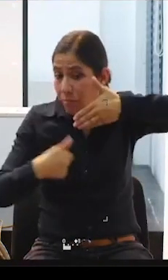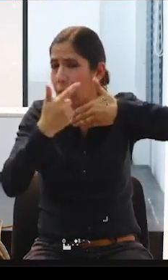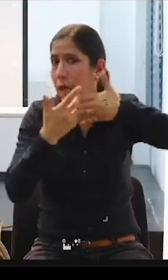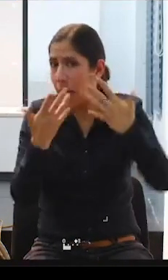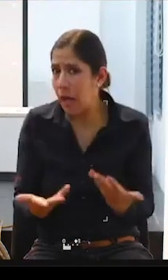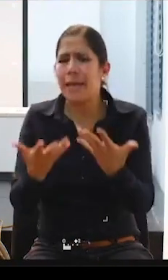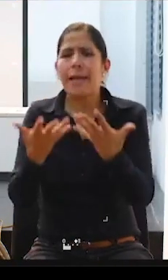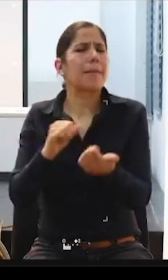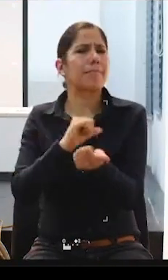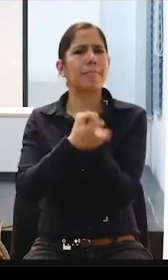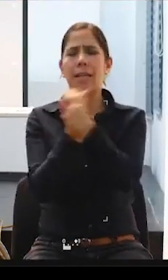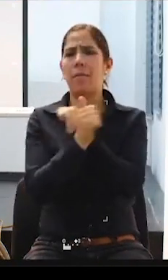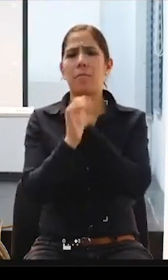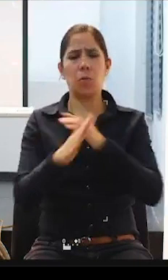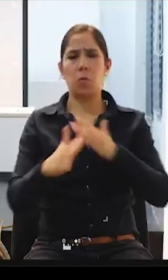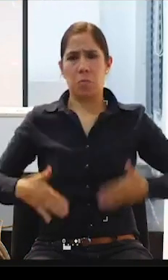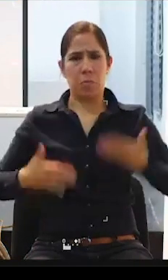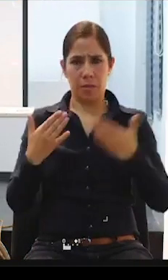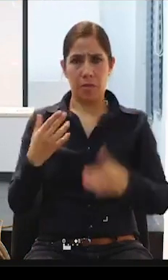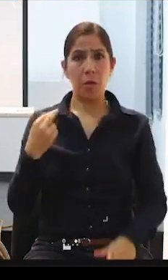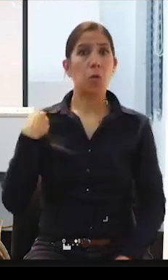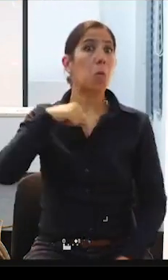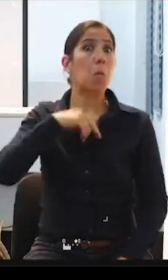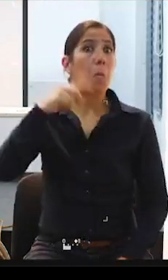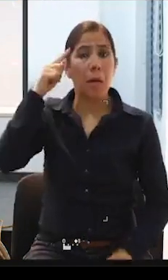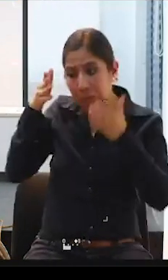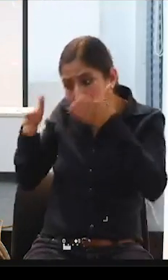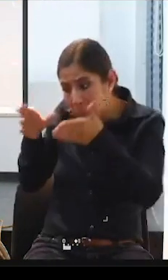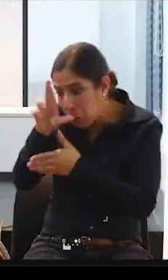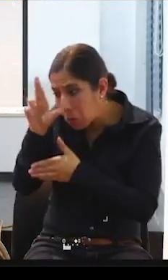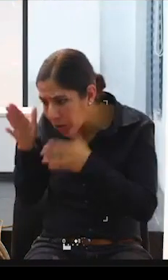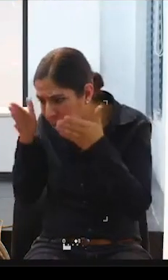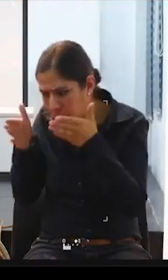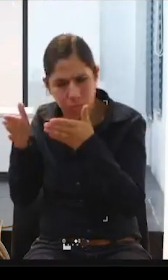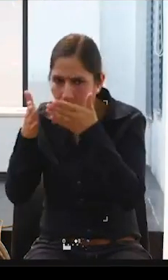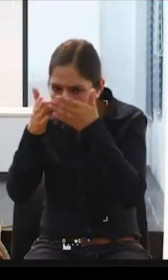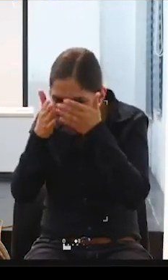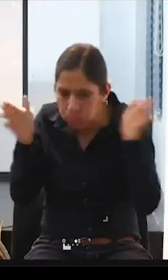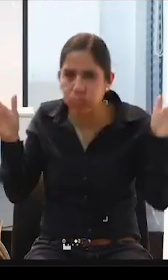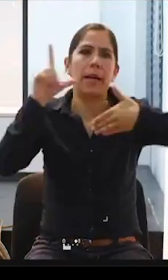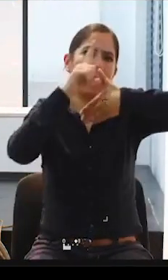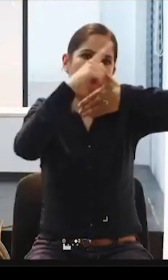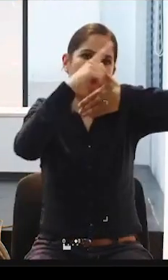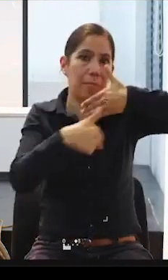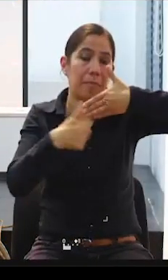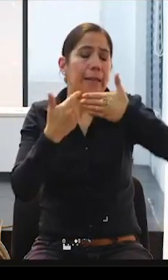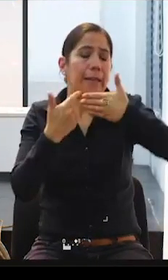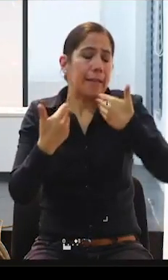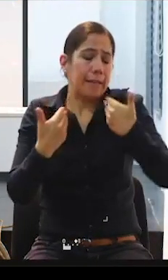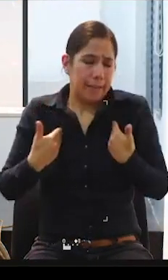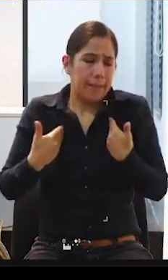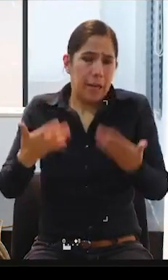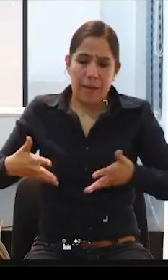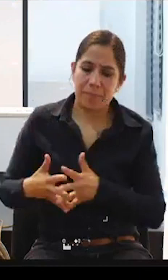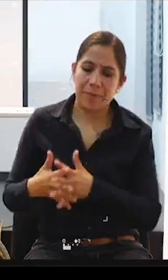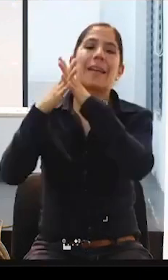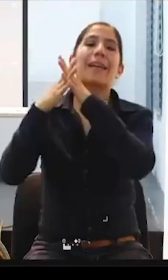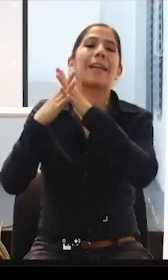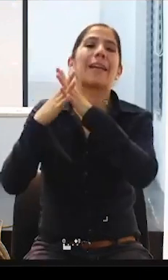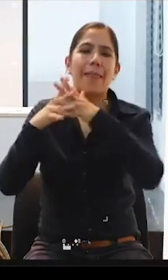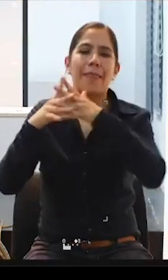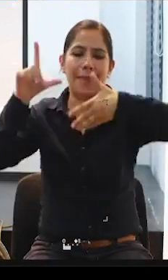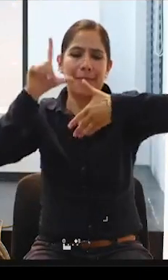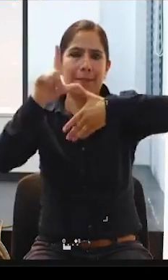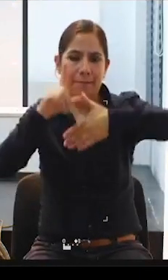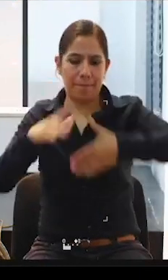solamente esto para Costa Rica, pensando en eso, hemos creado también la red latinoamericana de vida independiente, Relavín, que ya